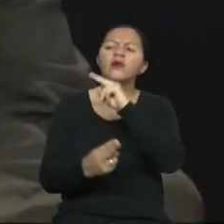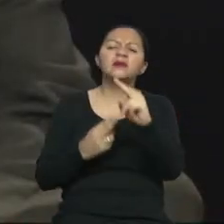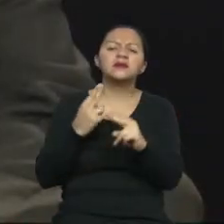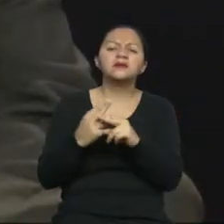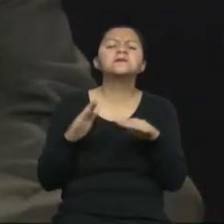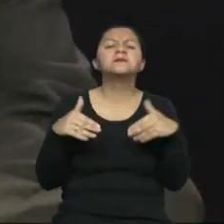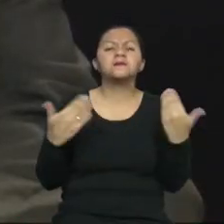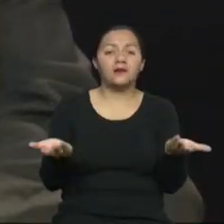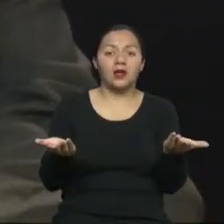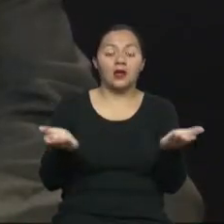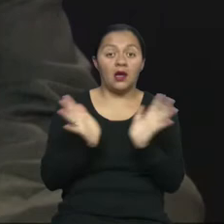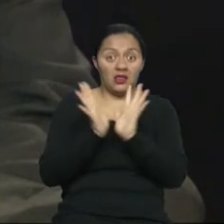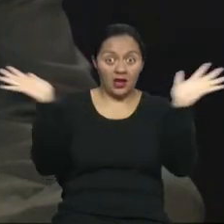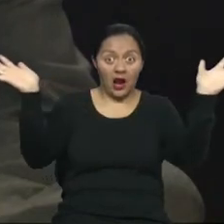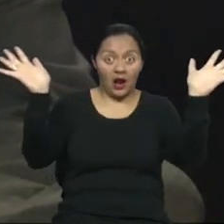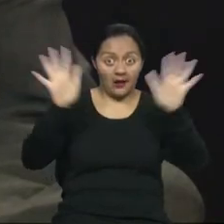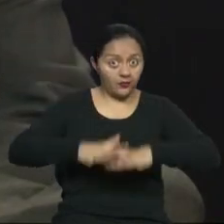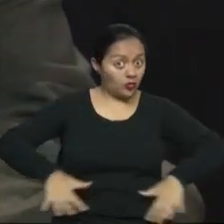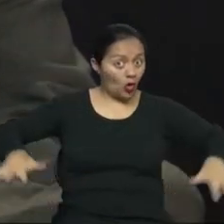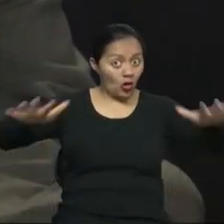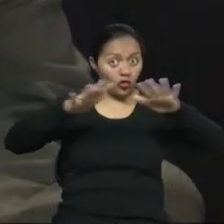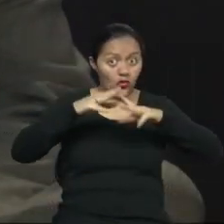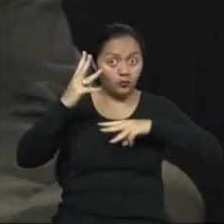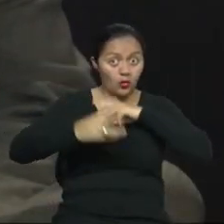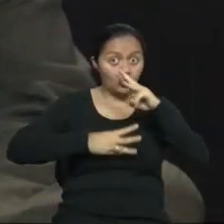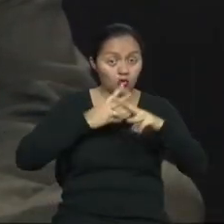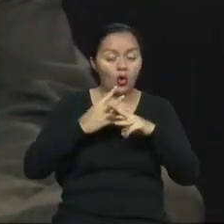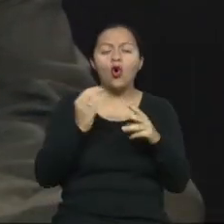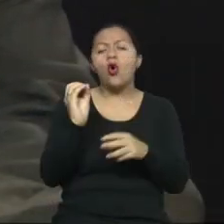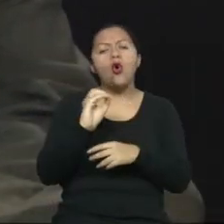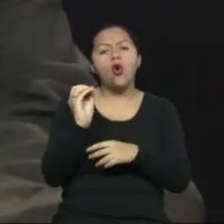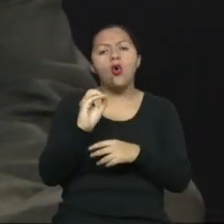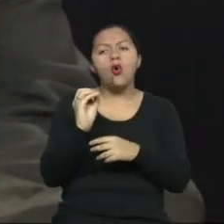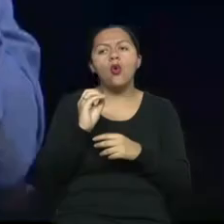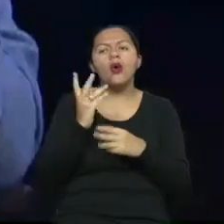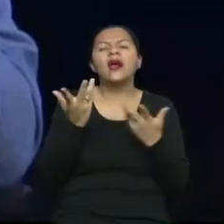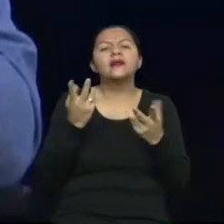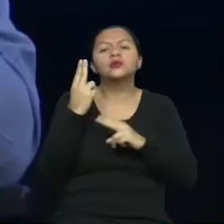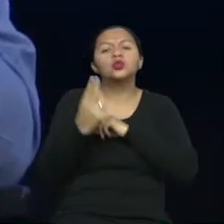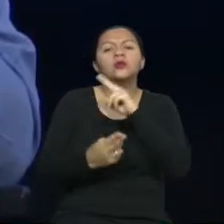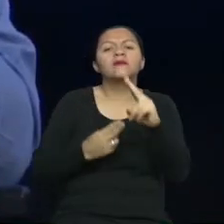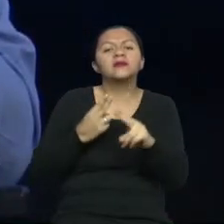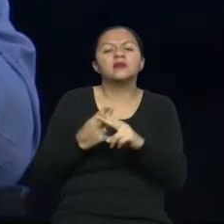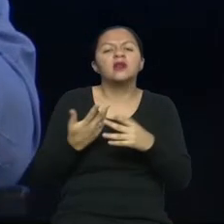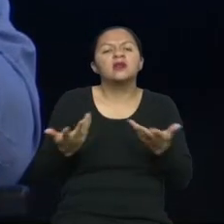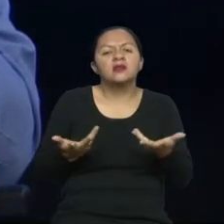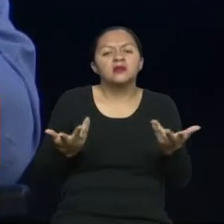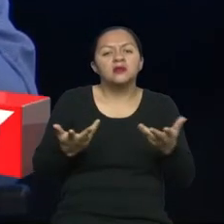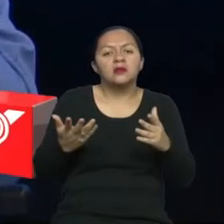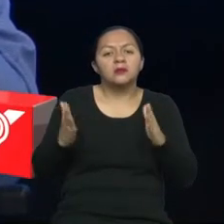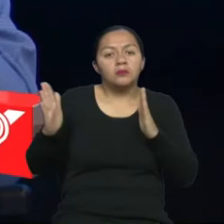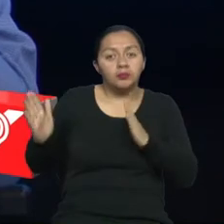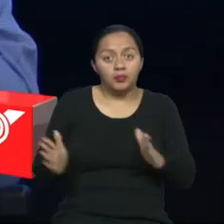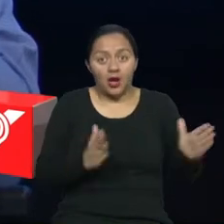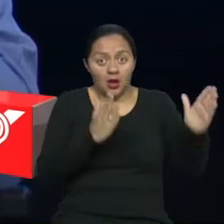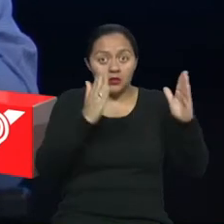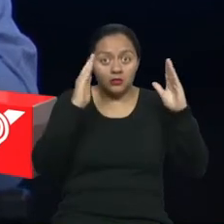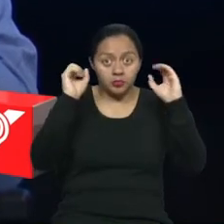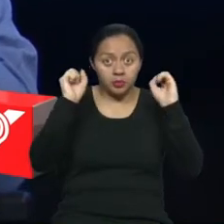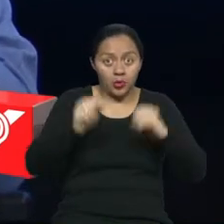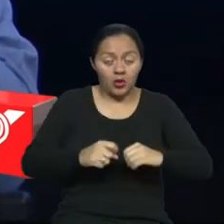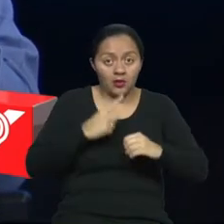una norma general para todos los países del mundo? ¿O el diseño universal abarca diferentes acciones que permiten